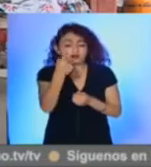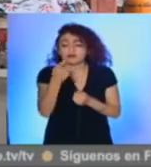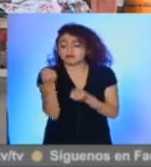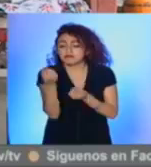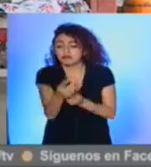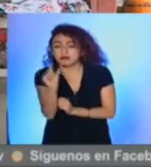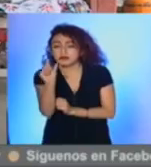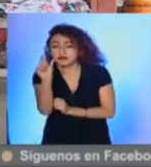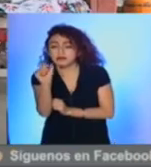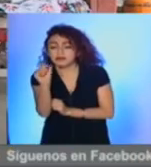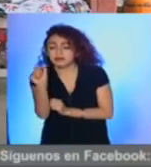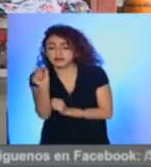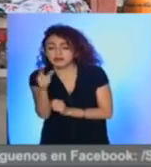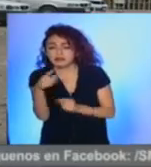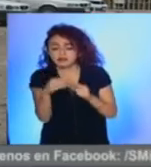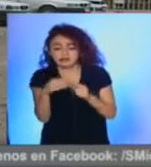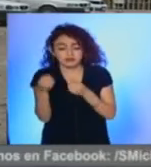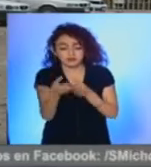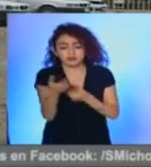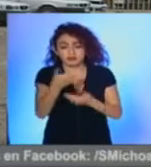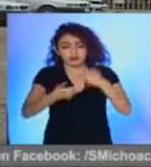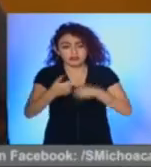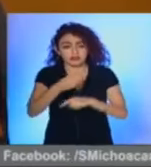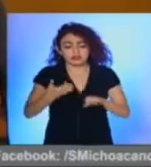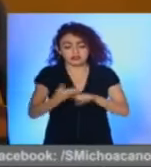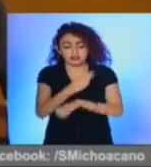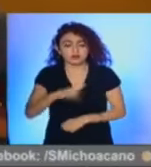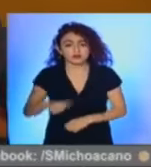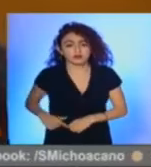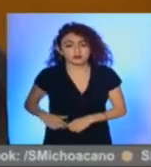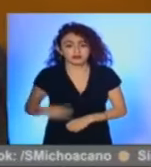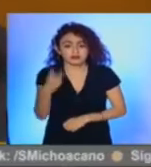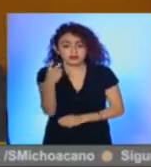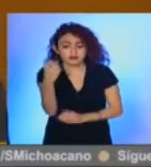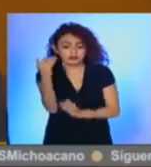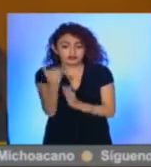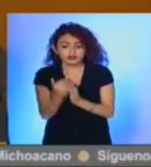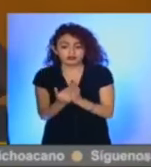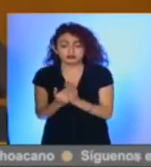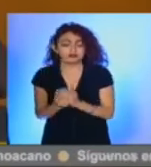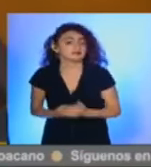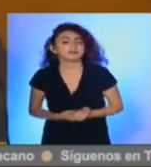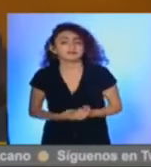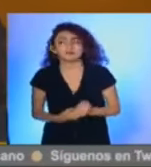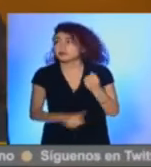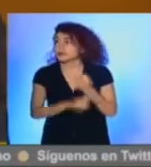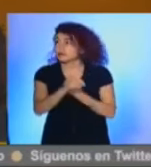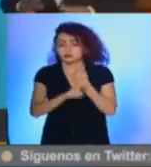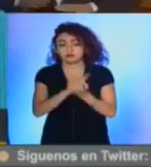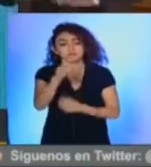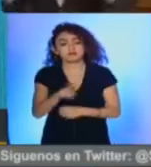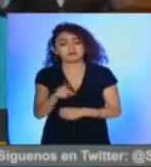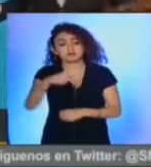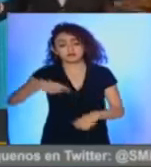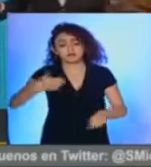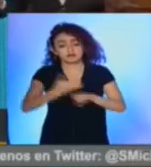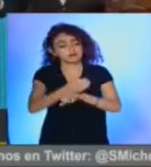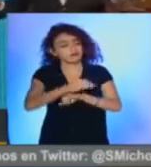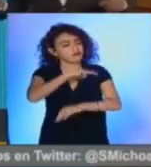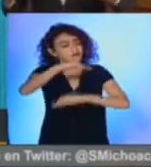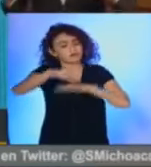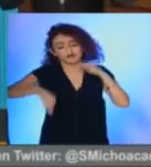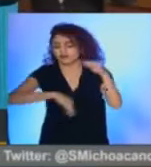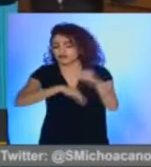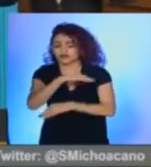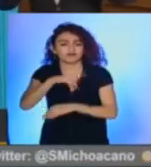solo 20 centavos se regresan a los estados y municipios. Esta reducción impacta al estado, a todo.